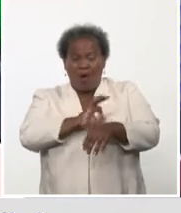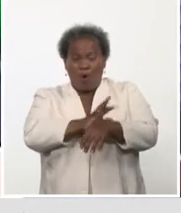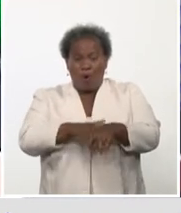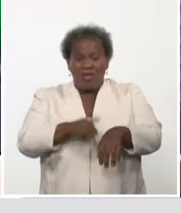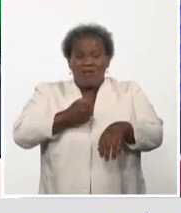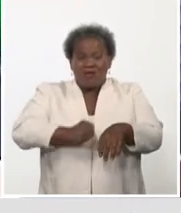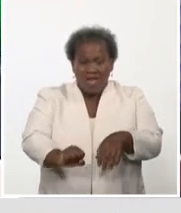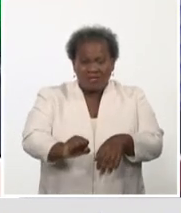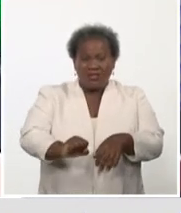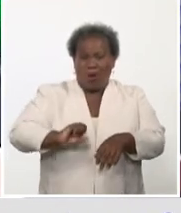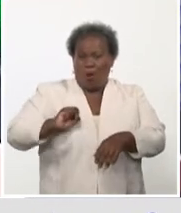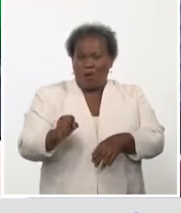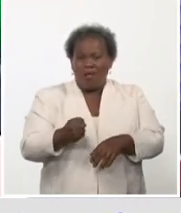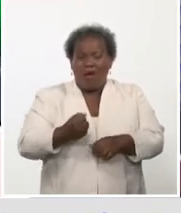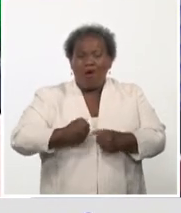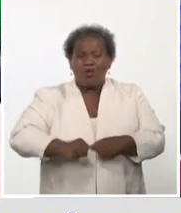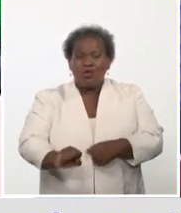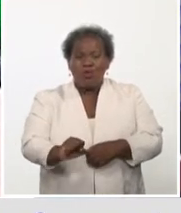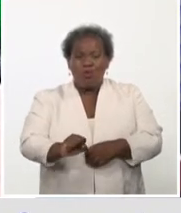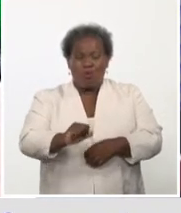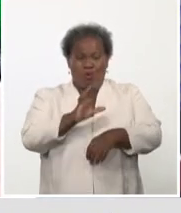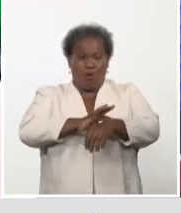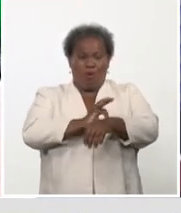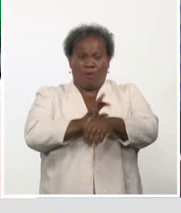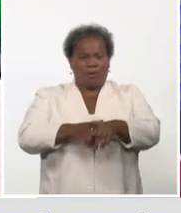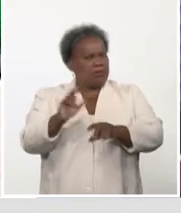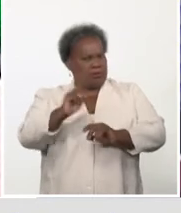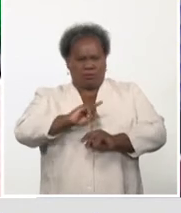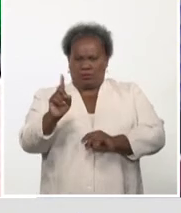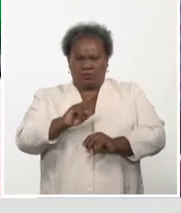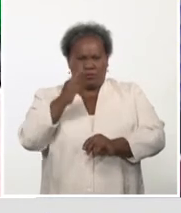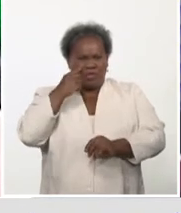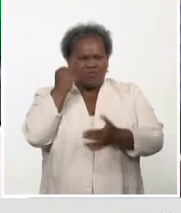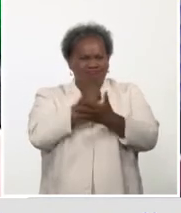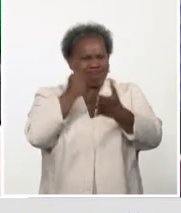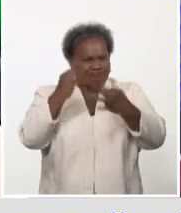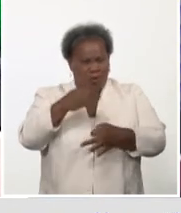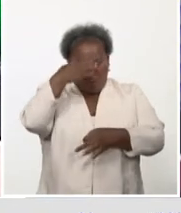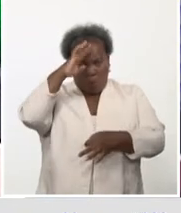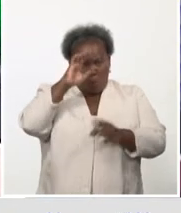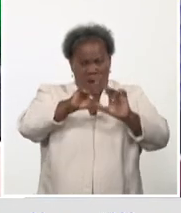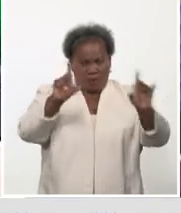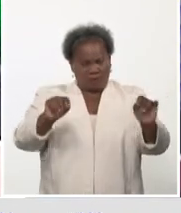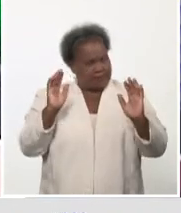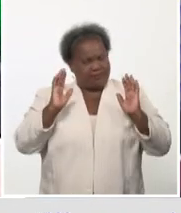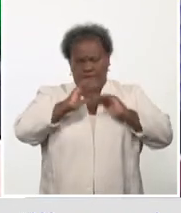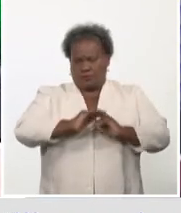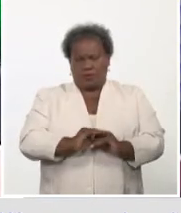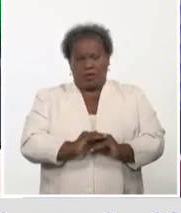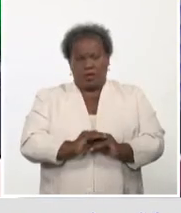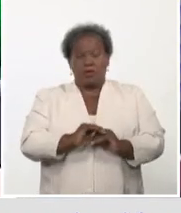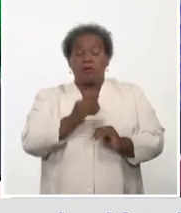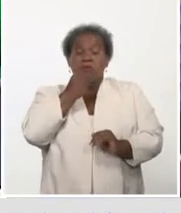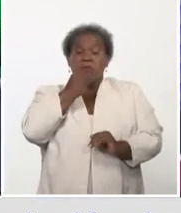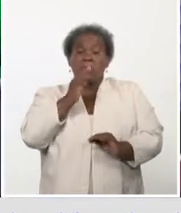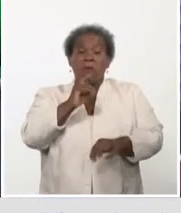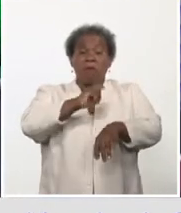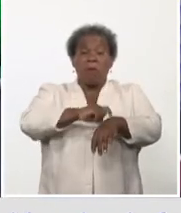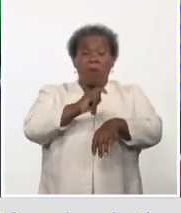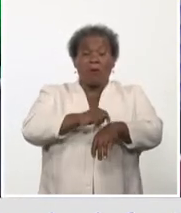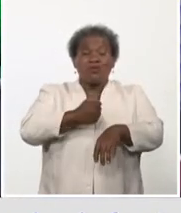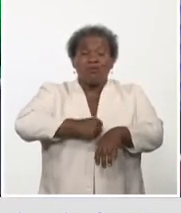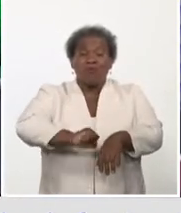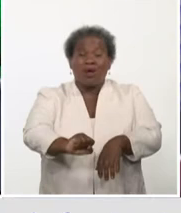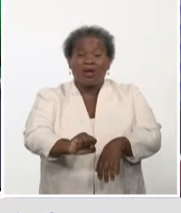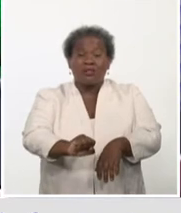a la población, no necesariamente por tener COVID y estar ya en el momento del parto, se hace necesario hacer una